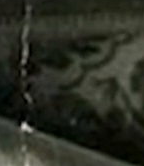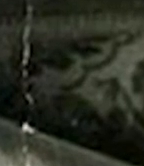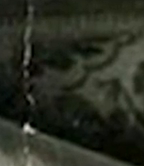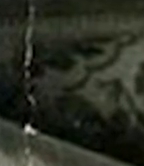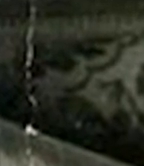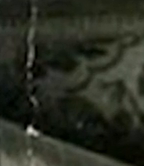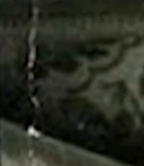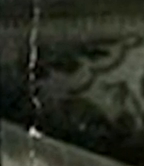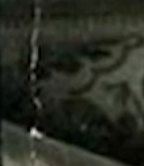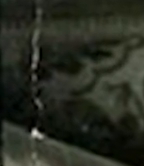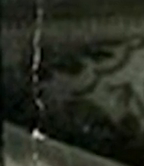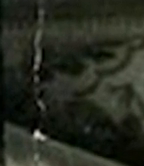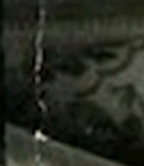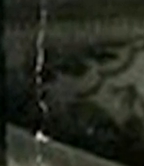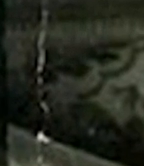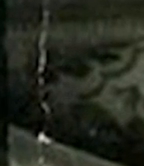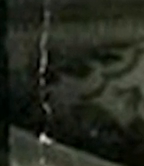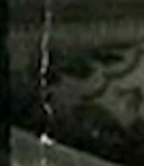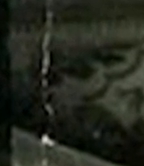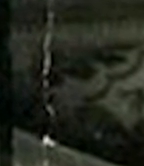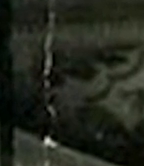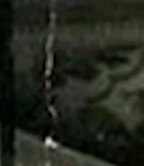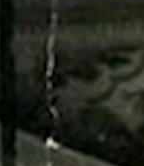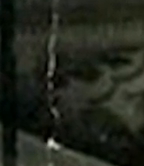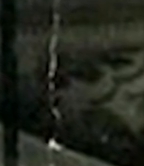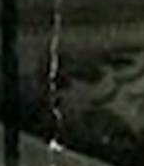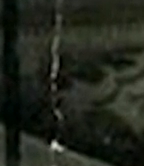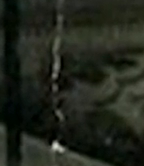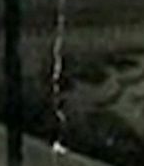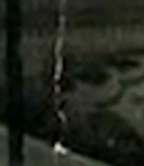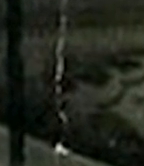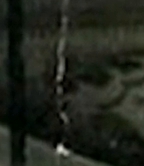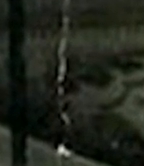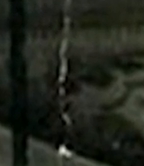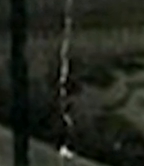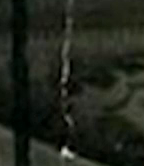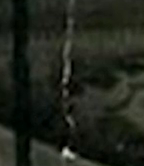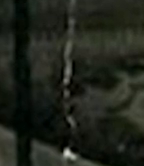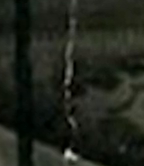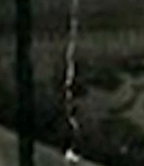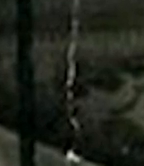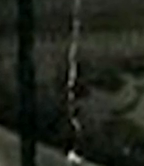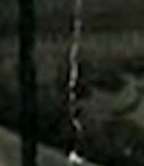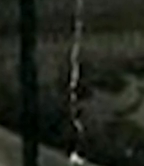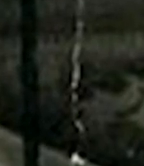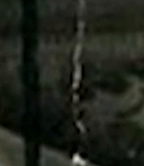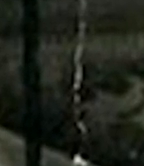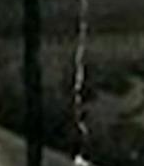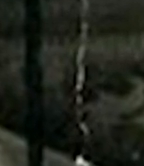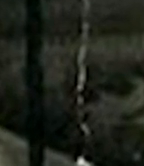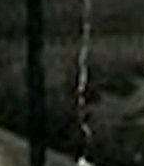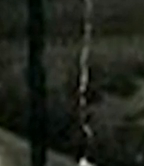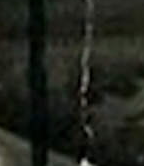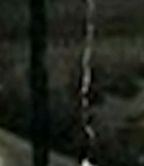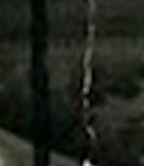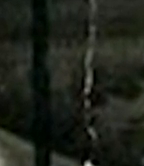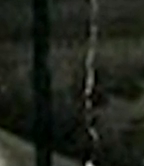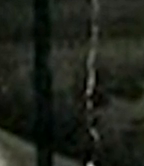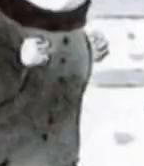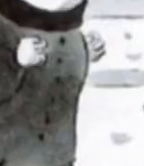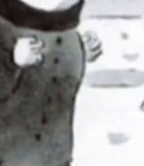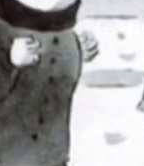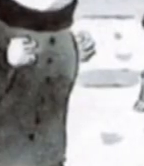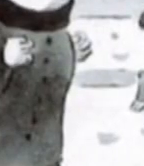estadounidense charles adams representa el humor siniestro y creó a los personajes más tétricos y divertidos de la cultura